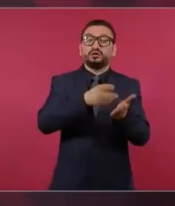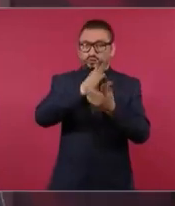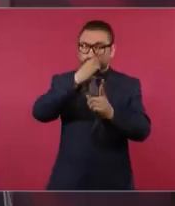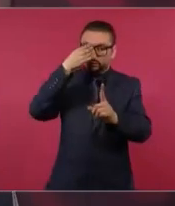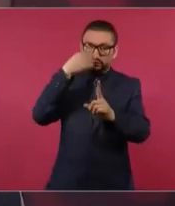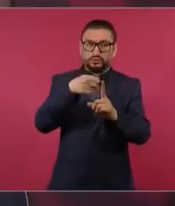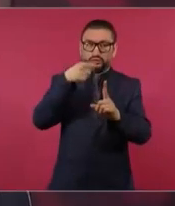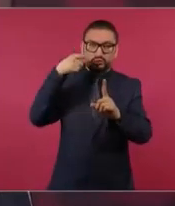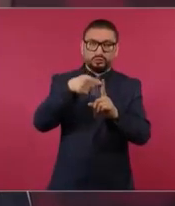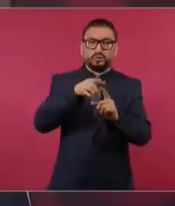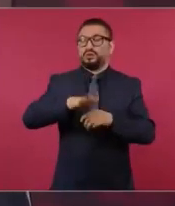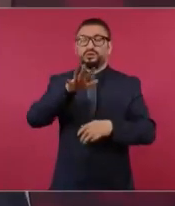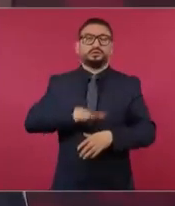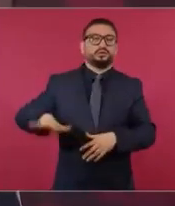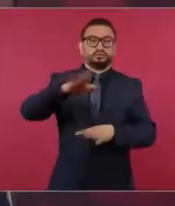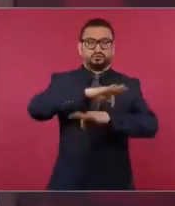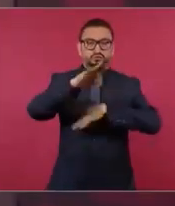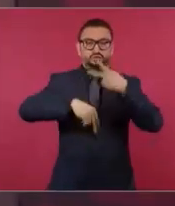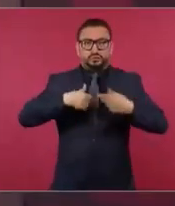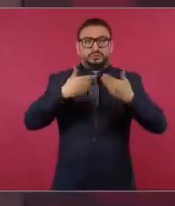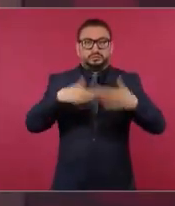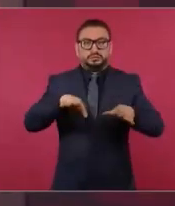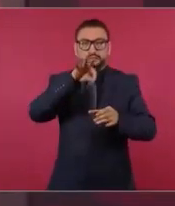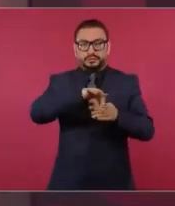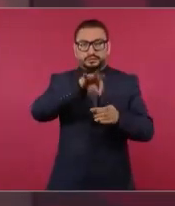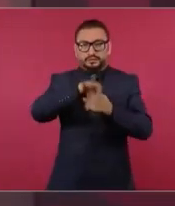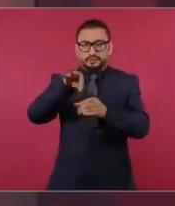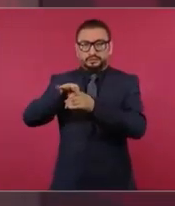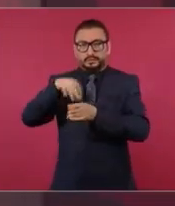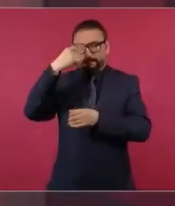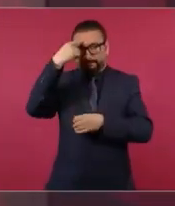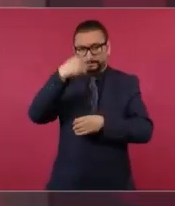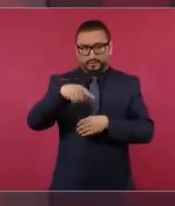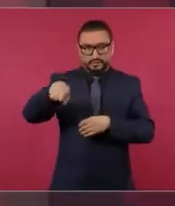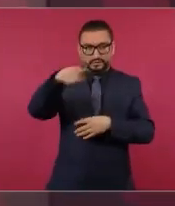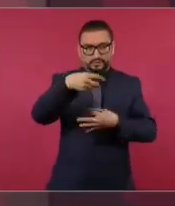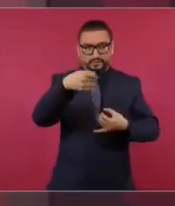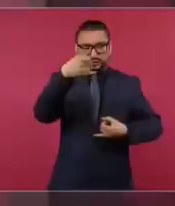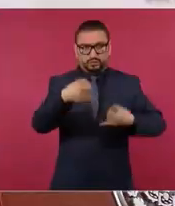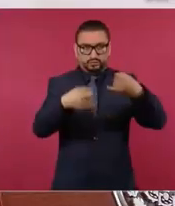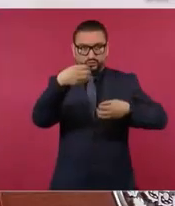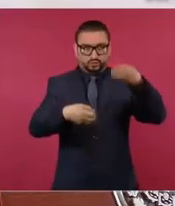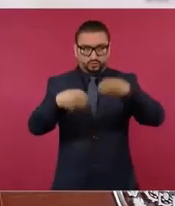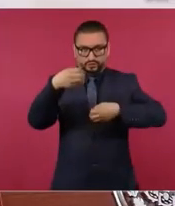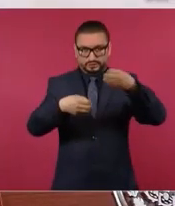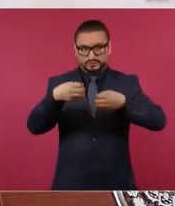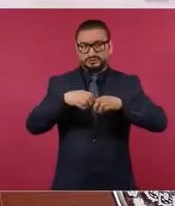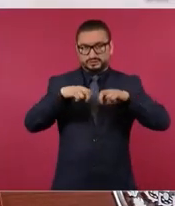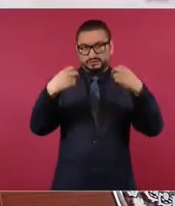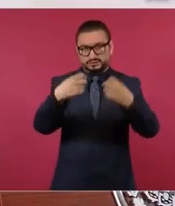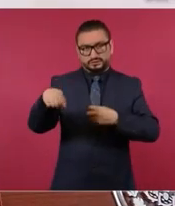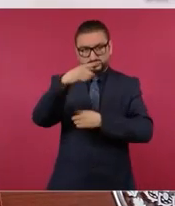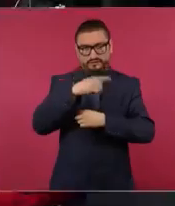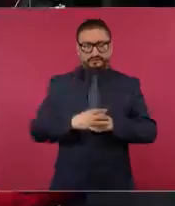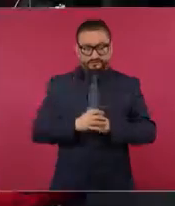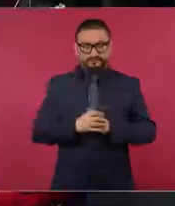elección por parte del pueblo, de los jueces, de los magistrados y de los ministros. Sí, porque incluso en este mensaje hace un llamado